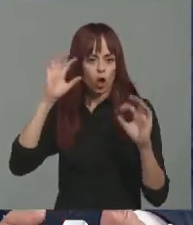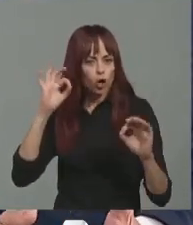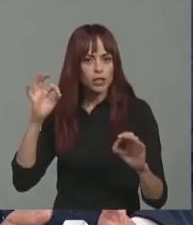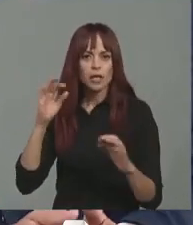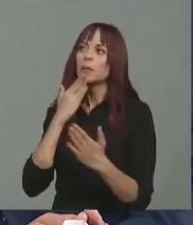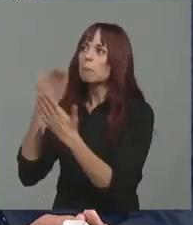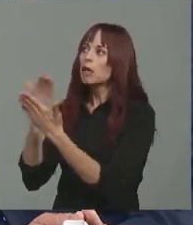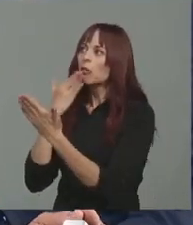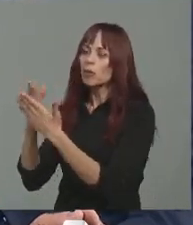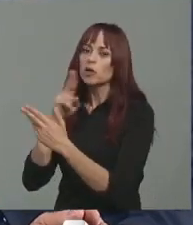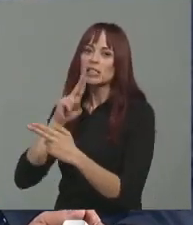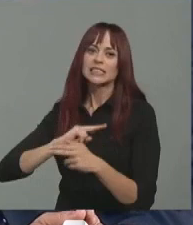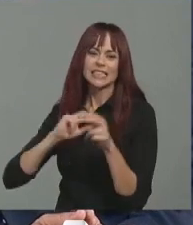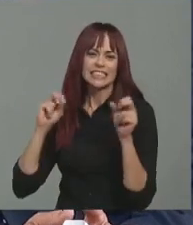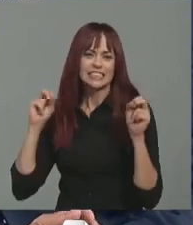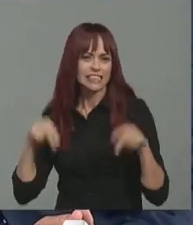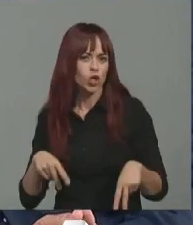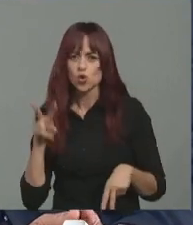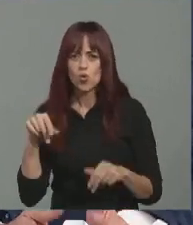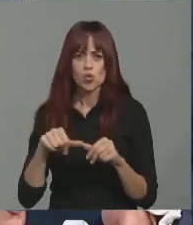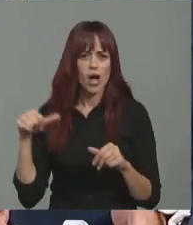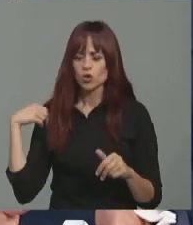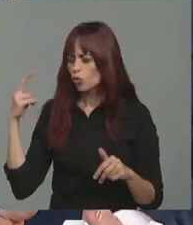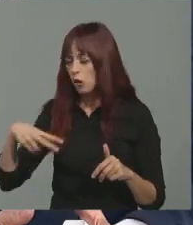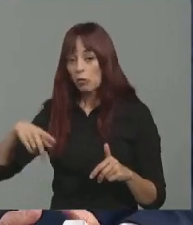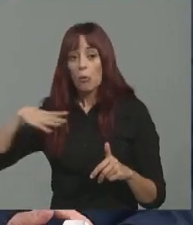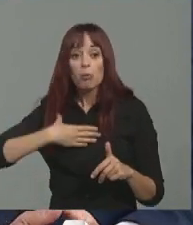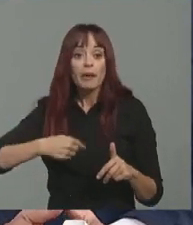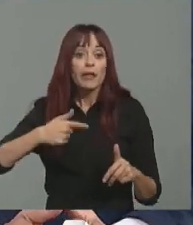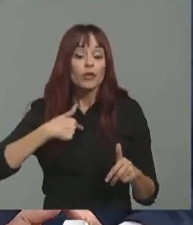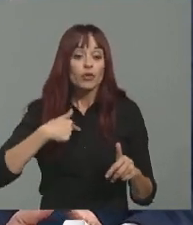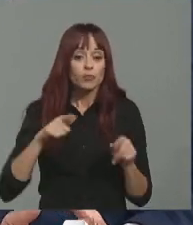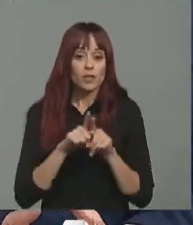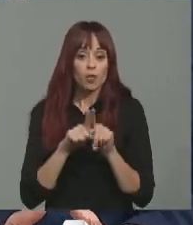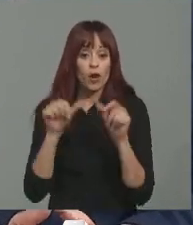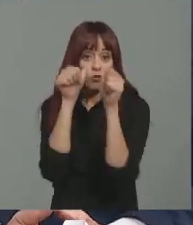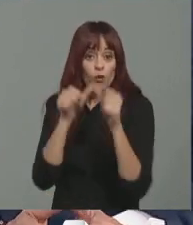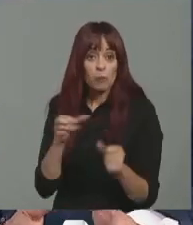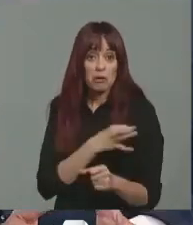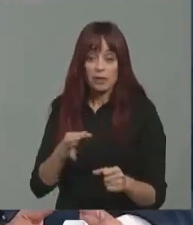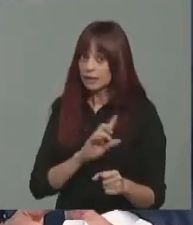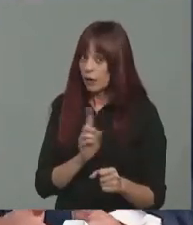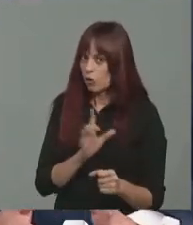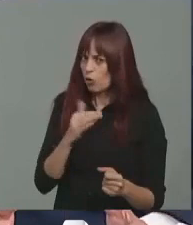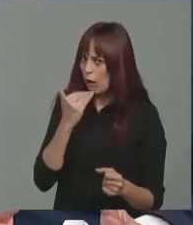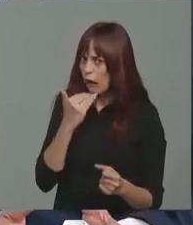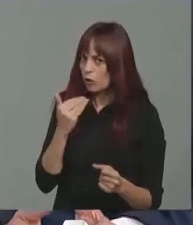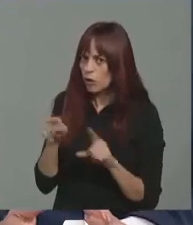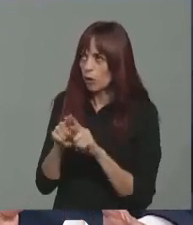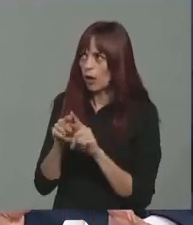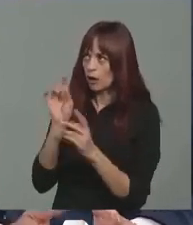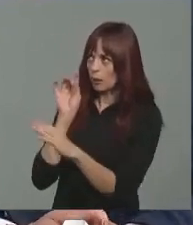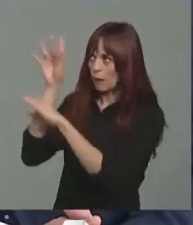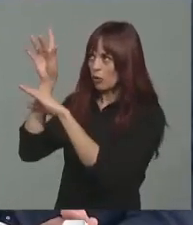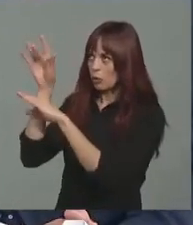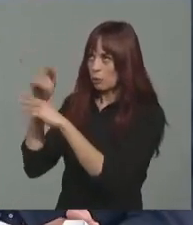Bueno, a día de hoy no he recibido ninguna respuesta nunca. No sé si es que a lo mejor no uso el cauce adecuado o que hay algún tipo de cortocircuito en